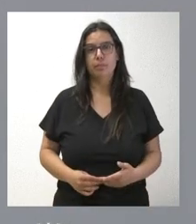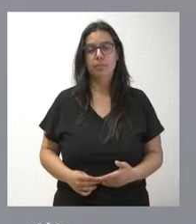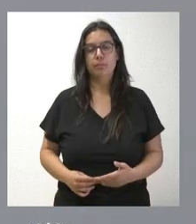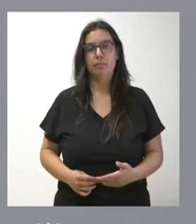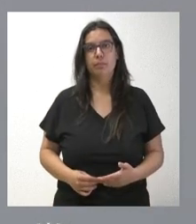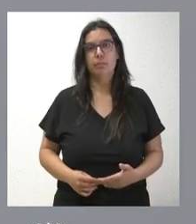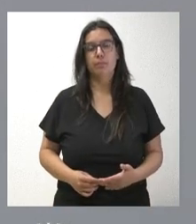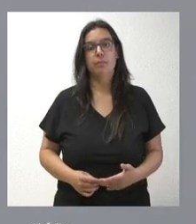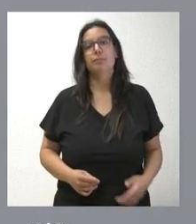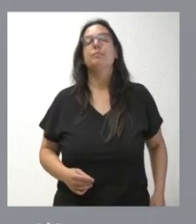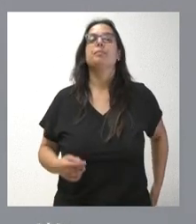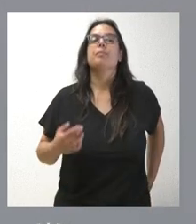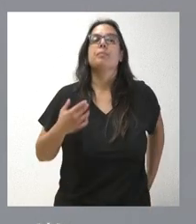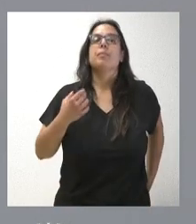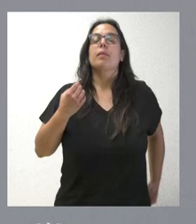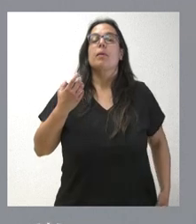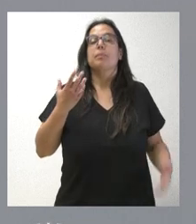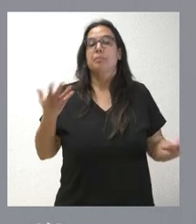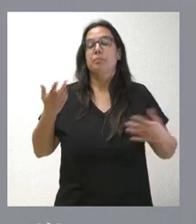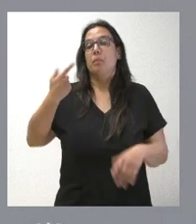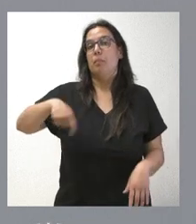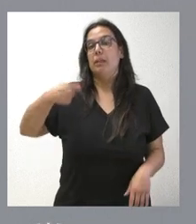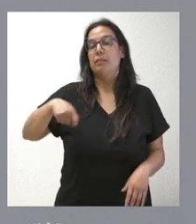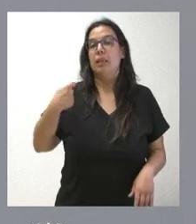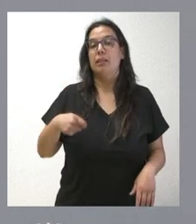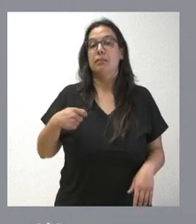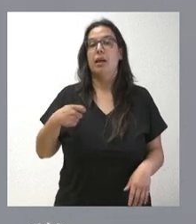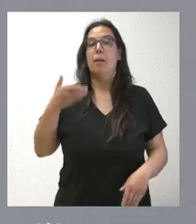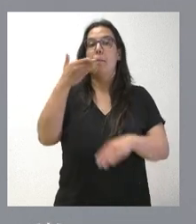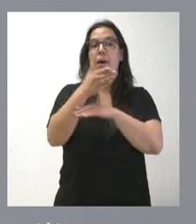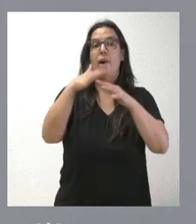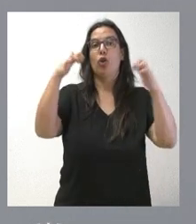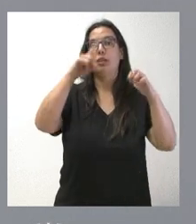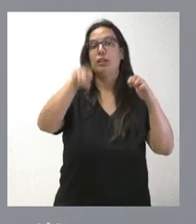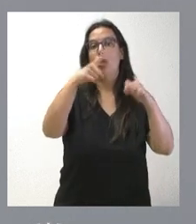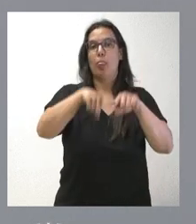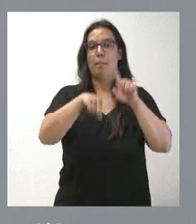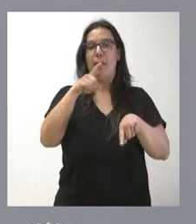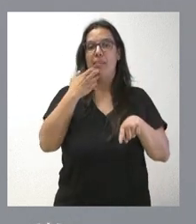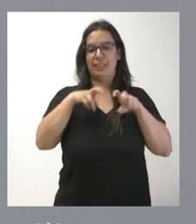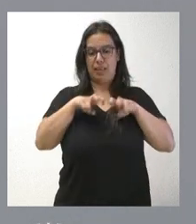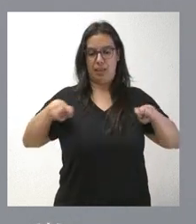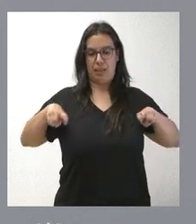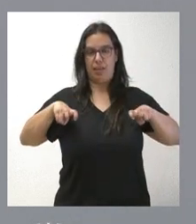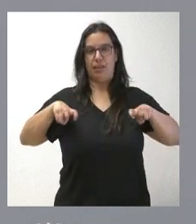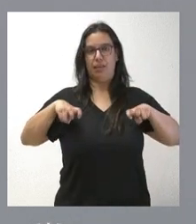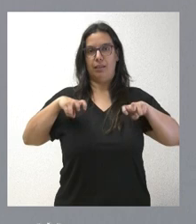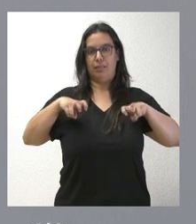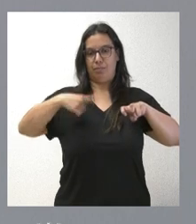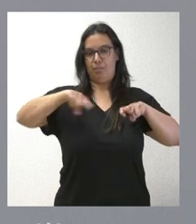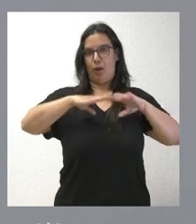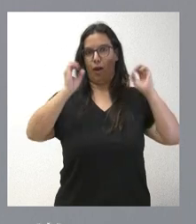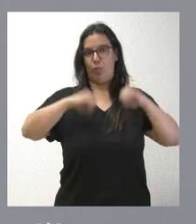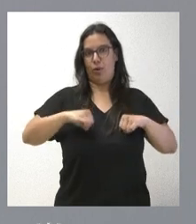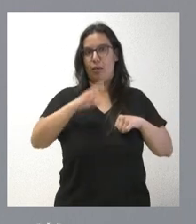Bueno, el presidente comparece en la medida en que se acuerda por parte de la Mesa de las Cortes su comparecencia y, como tal, es una